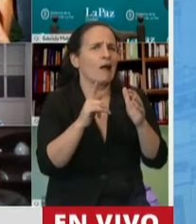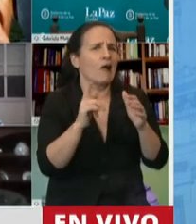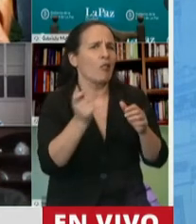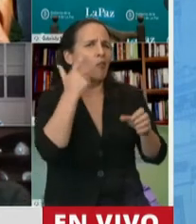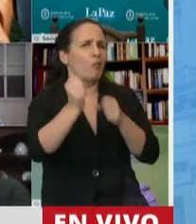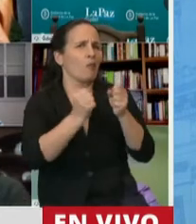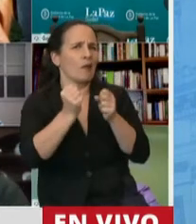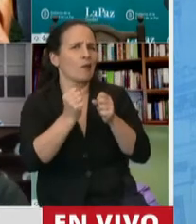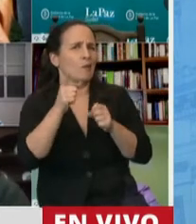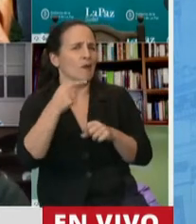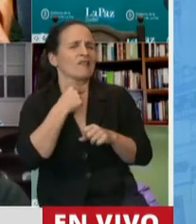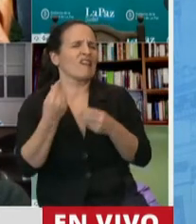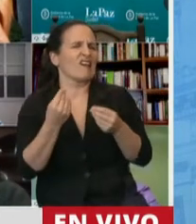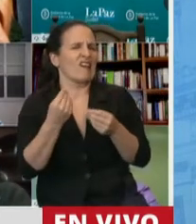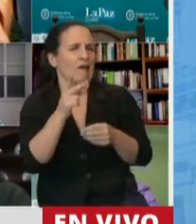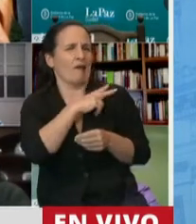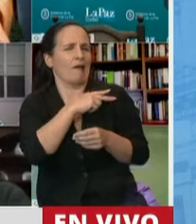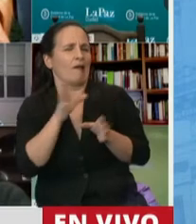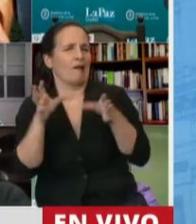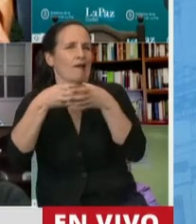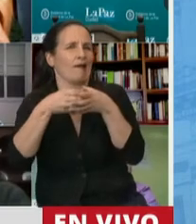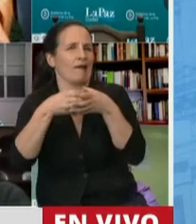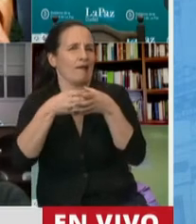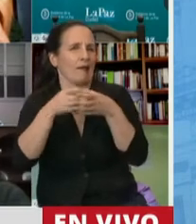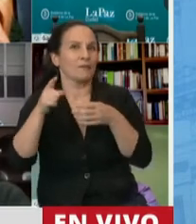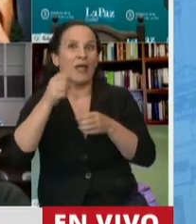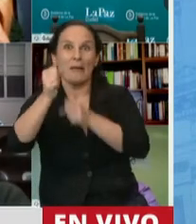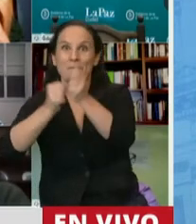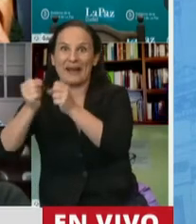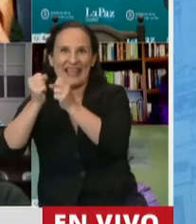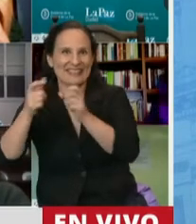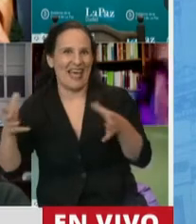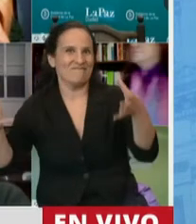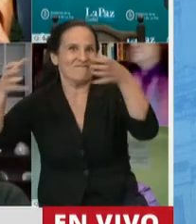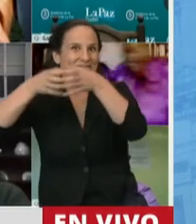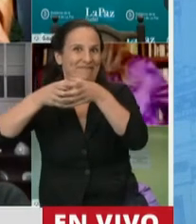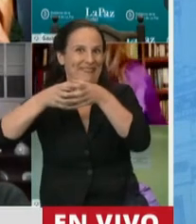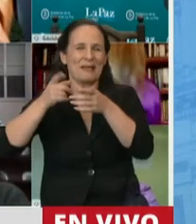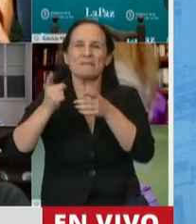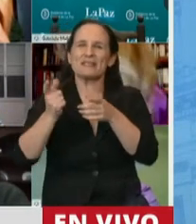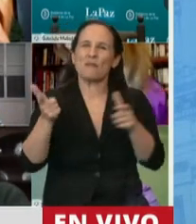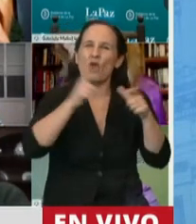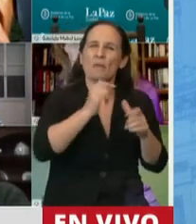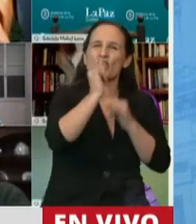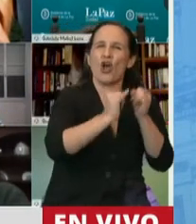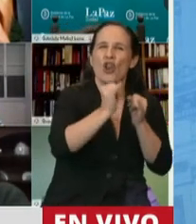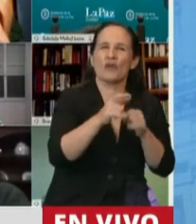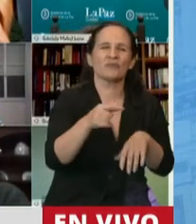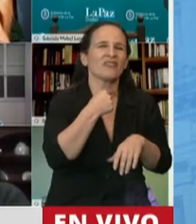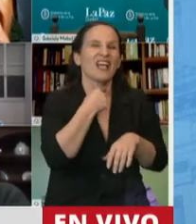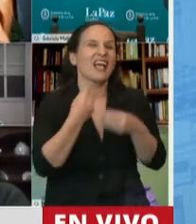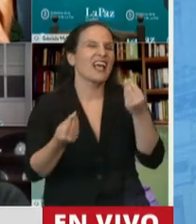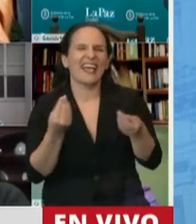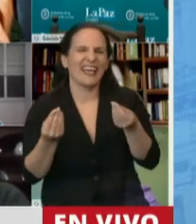y a lo que hemos escuchado de las cámaras empresarias en las exposiciones que hicieron en la Comisión de Trabajo, que es un lobby